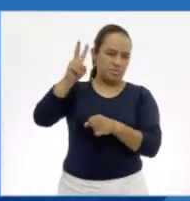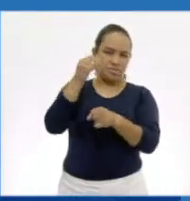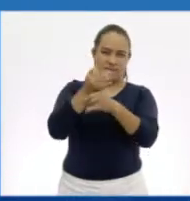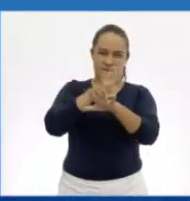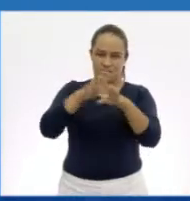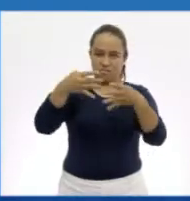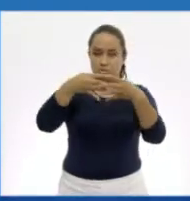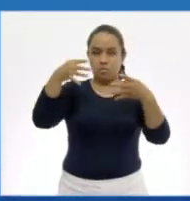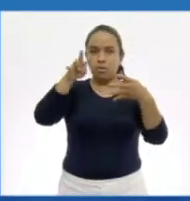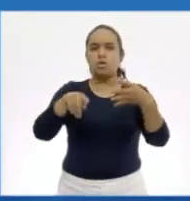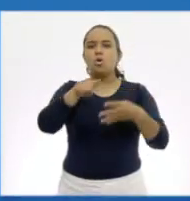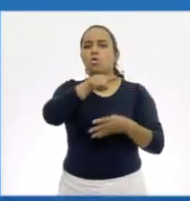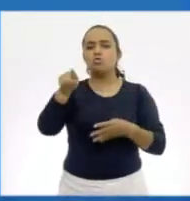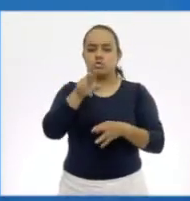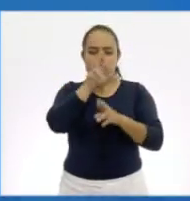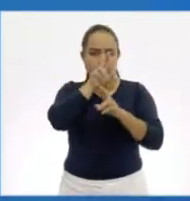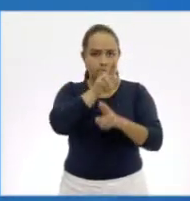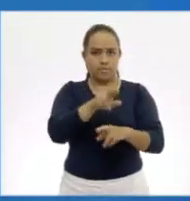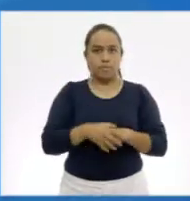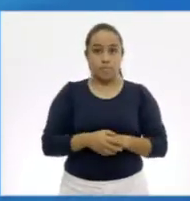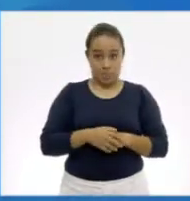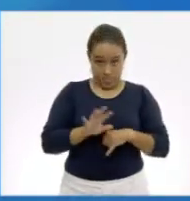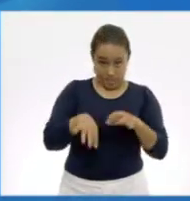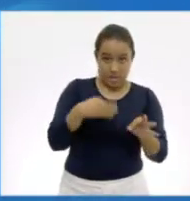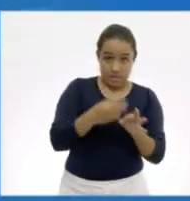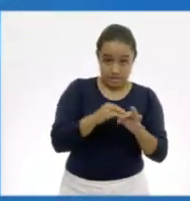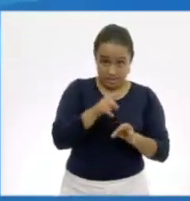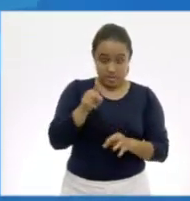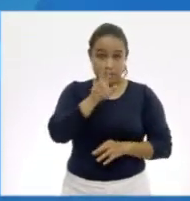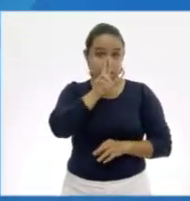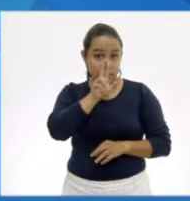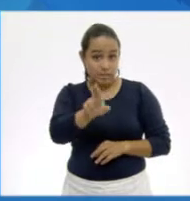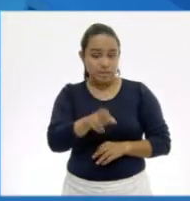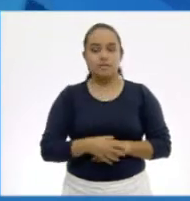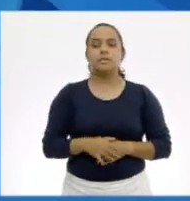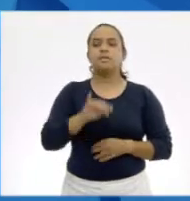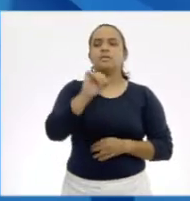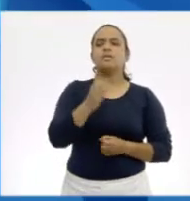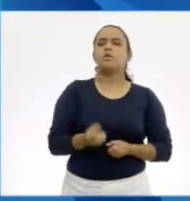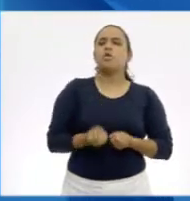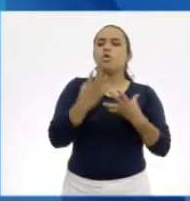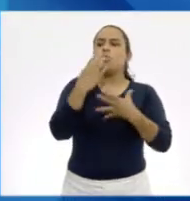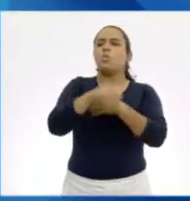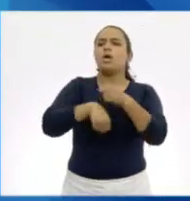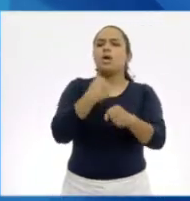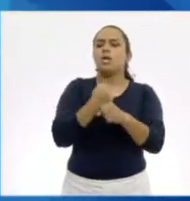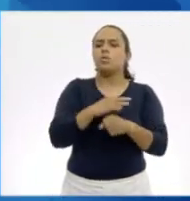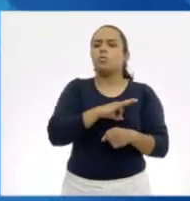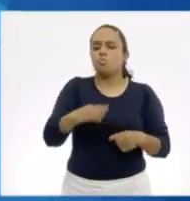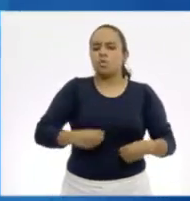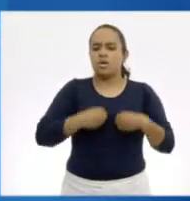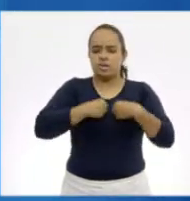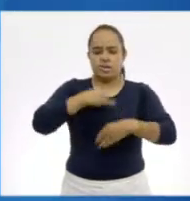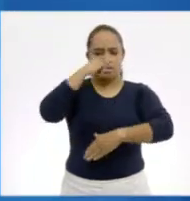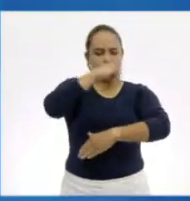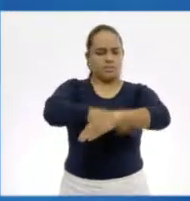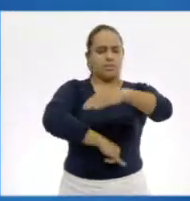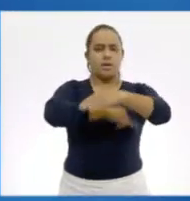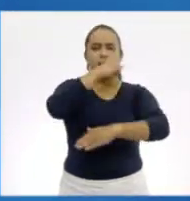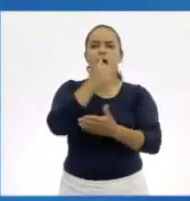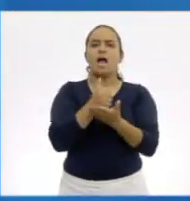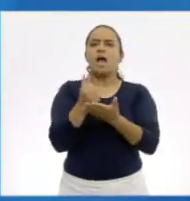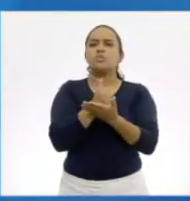que leyeron, respondan lo siguiente. ¿Lista para contestar? A ver, sí. Dice, ¿cuántos años puede llegar a vivir una ballena azul?